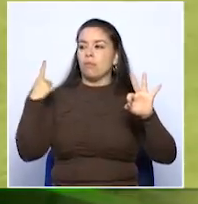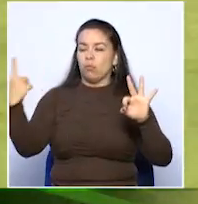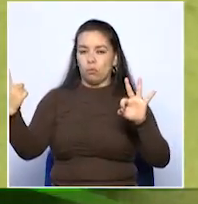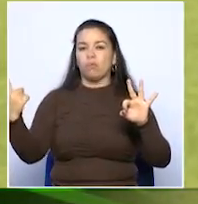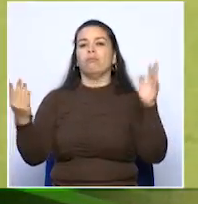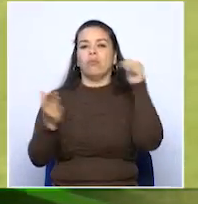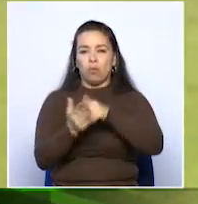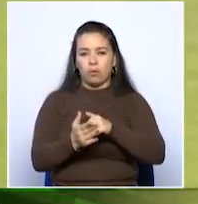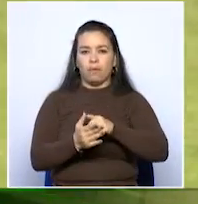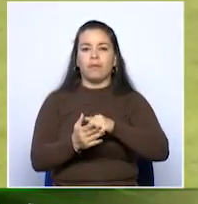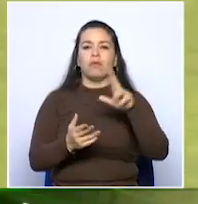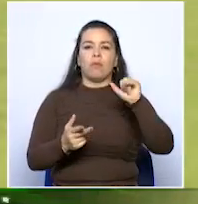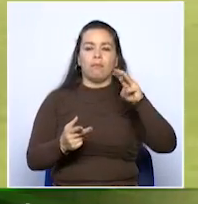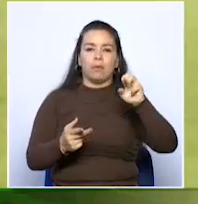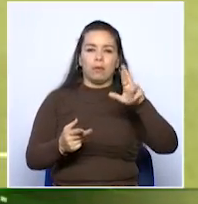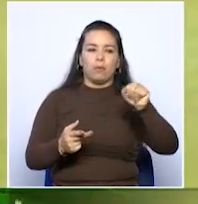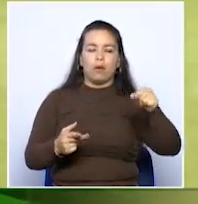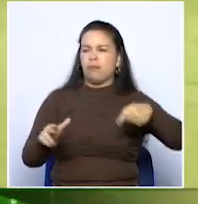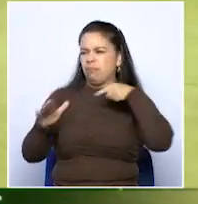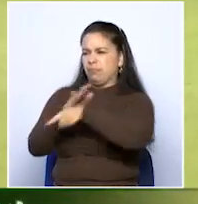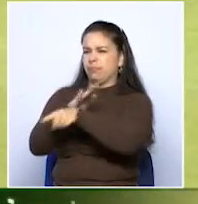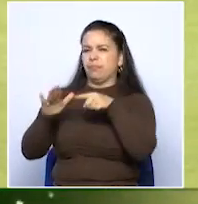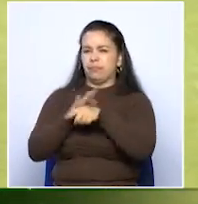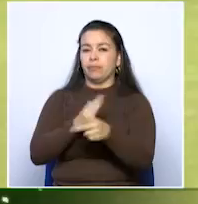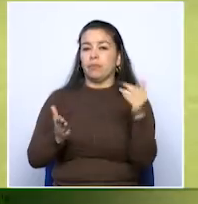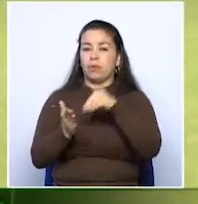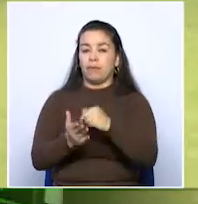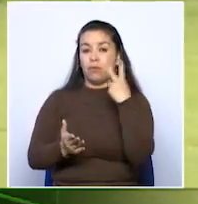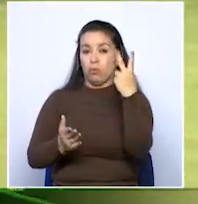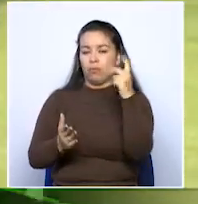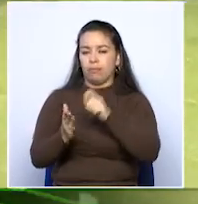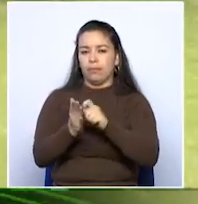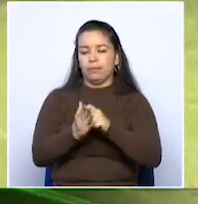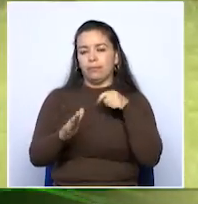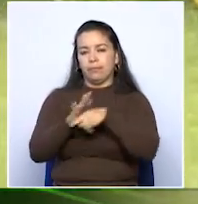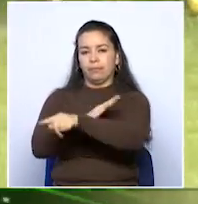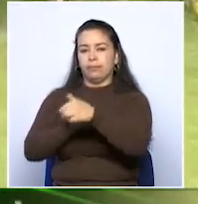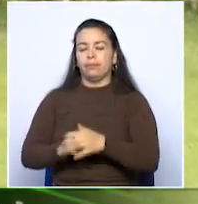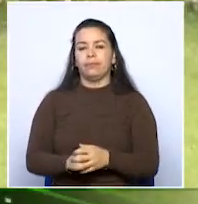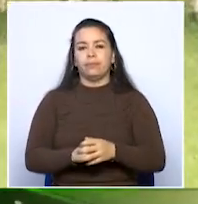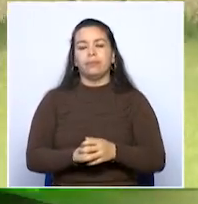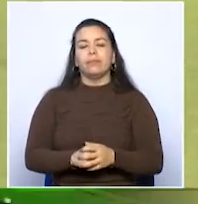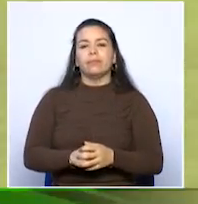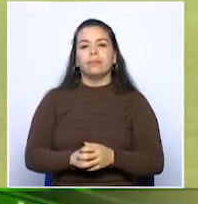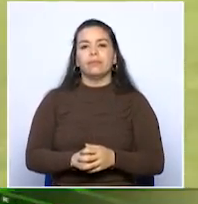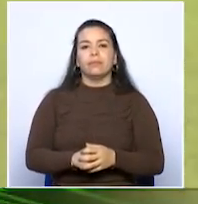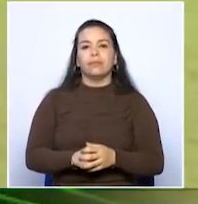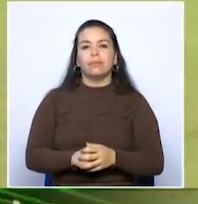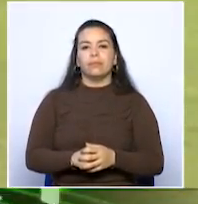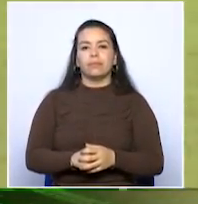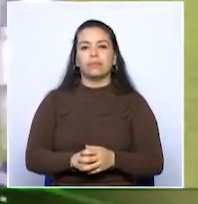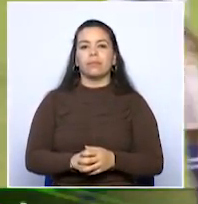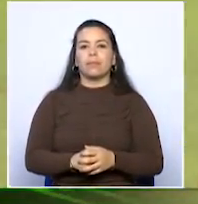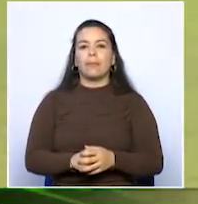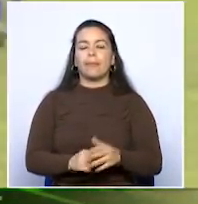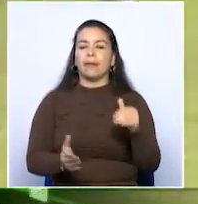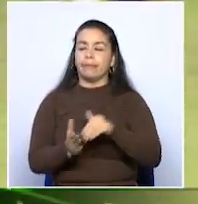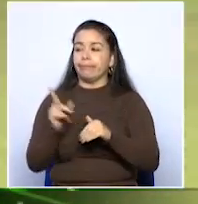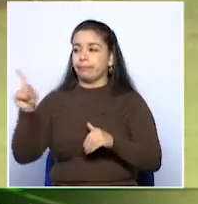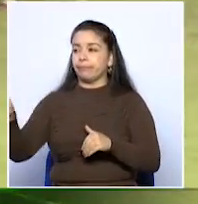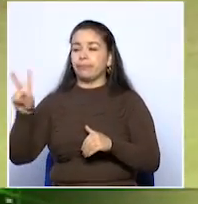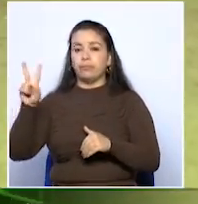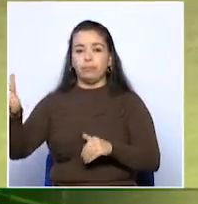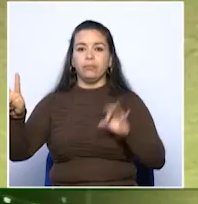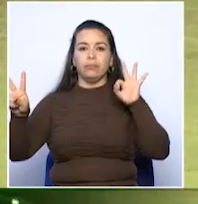corrió por cuenta de Jonathan Romero, quien consiguió de esa manera su doblete para Indubolsas. Luis Alejandro Ortiz conseguiría una nueva anotación para AC Milán